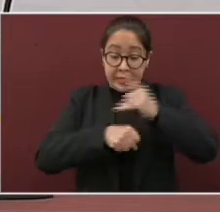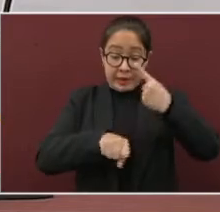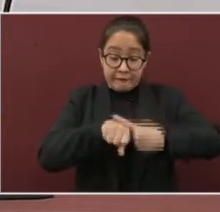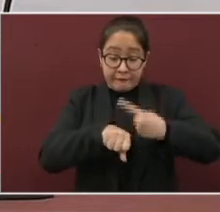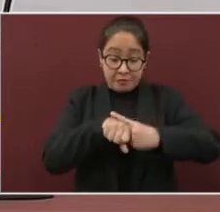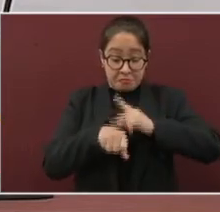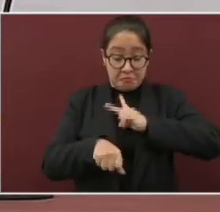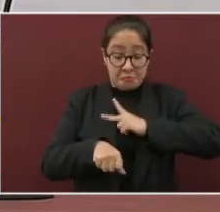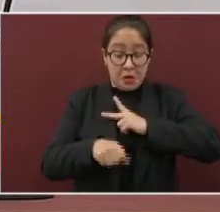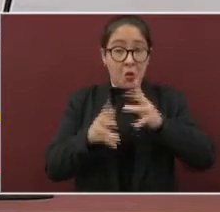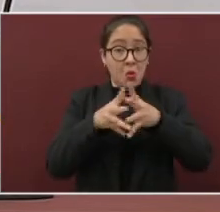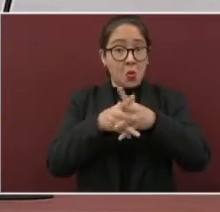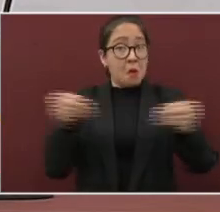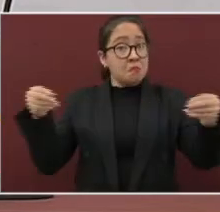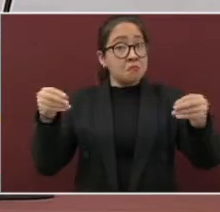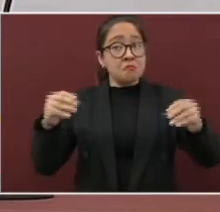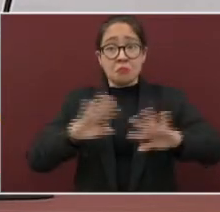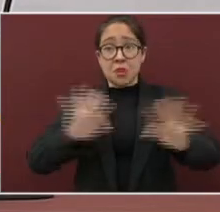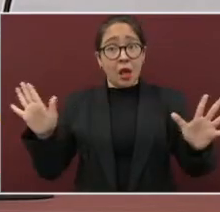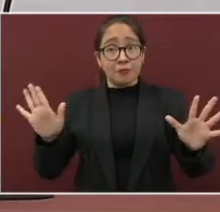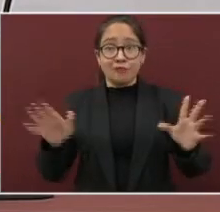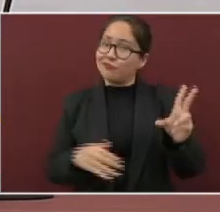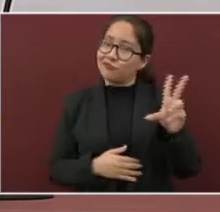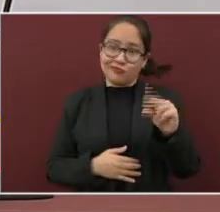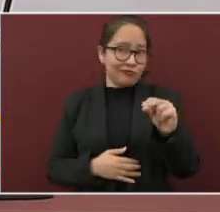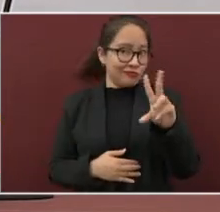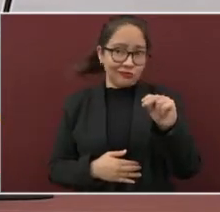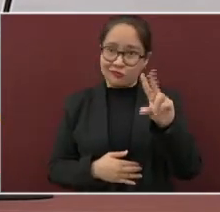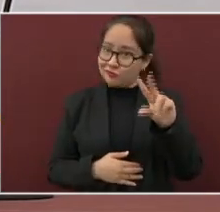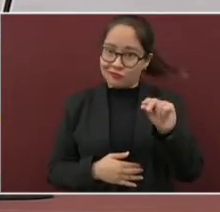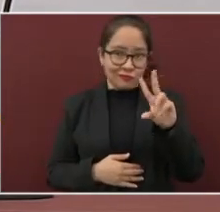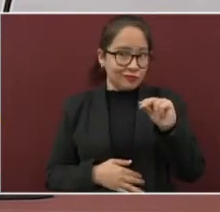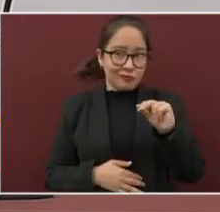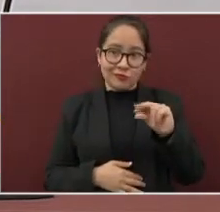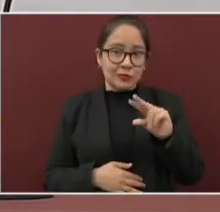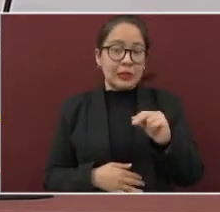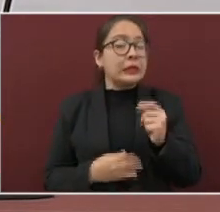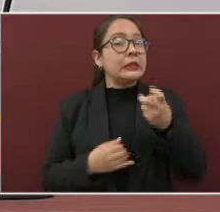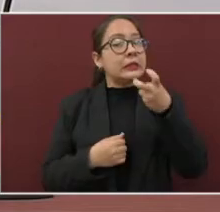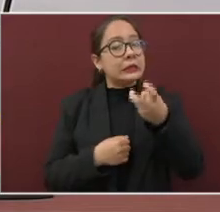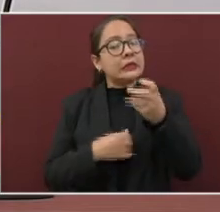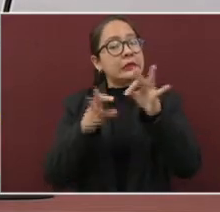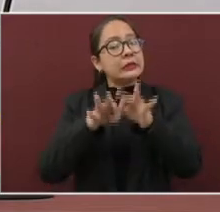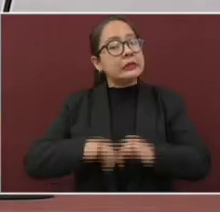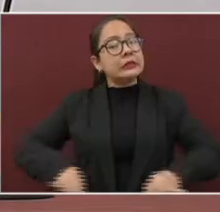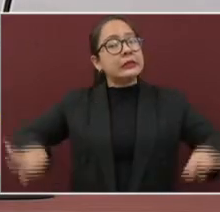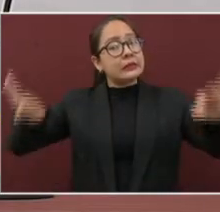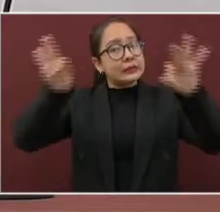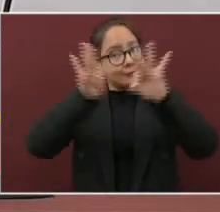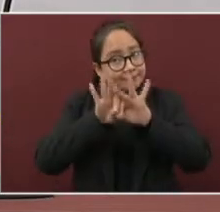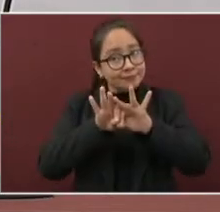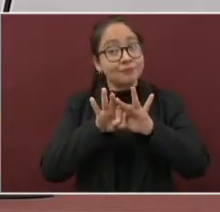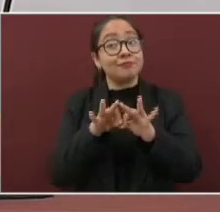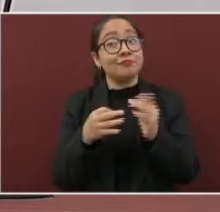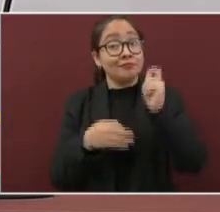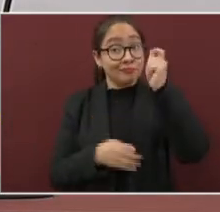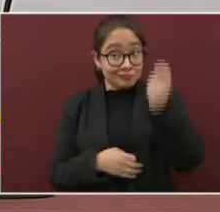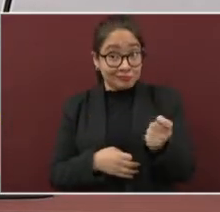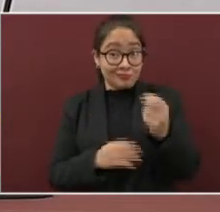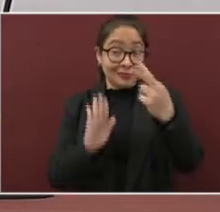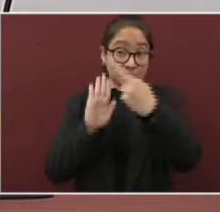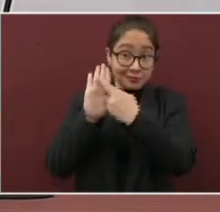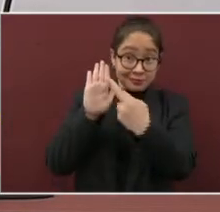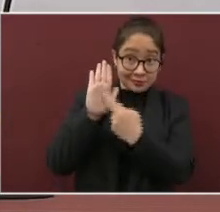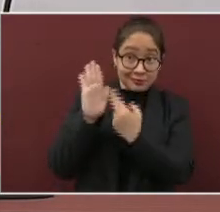ya se haya ido. No, de ninguna manera. Por eso es importantísimo que no aflojen